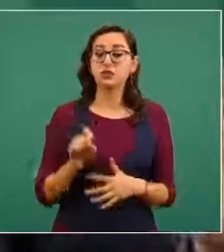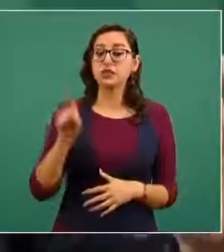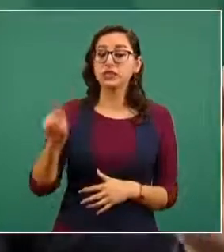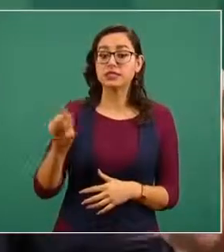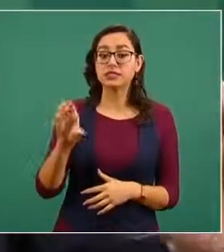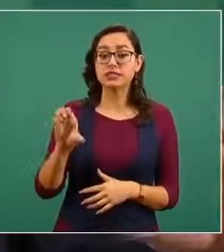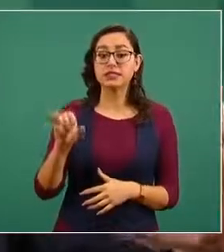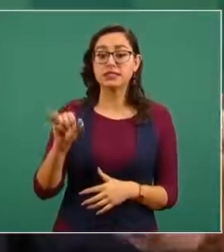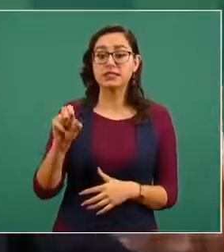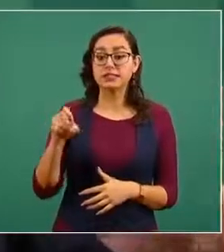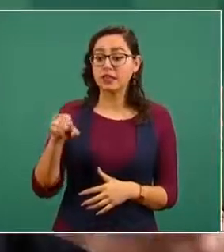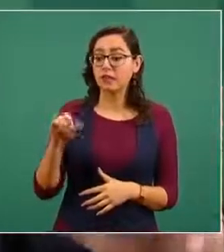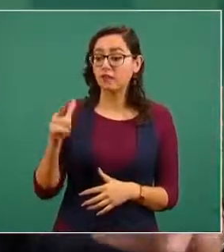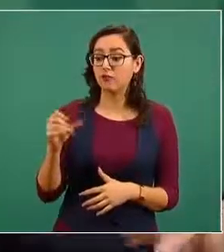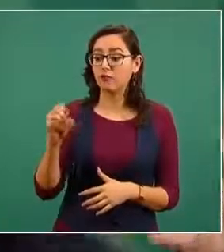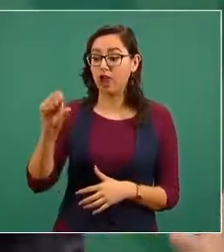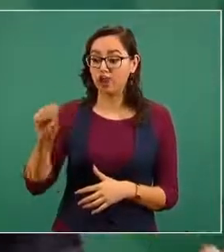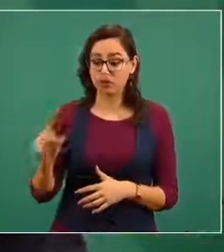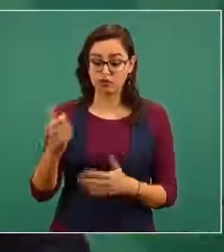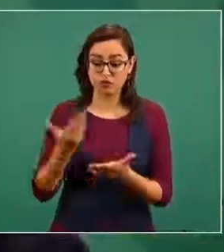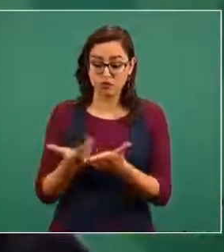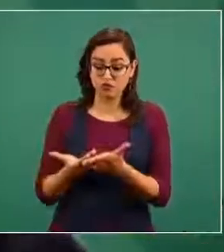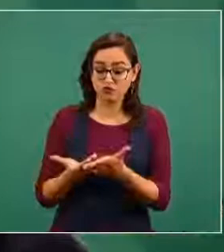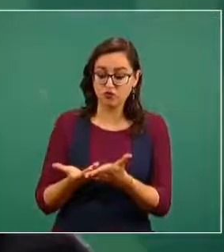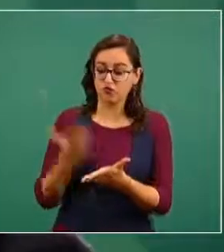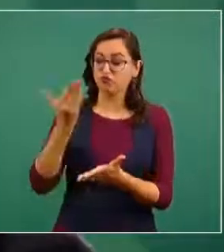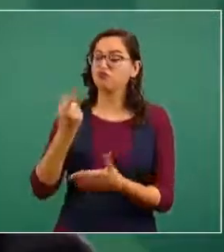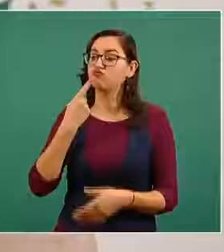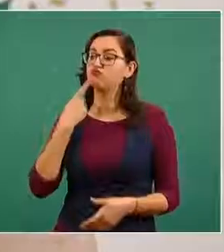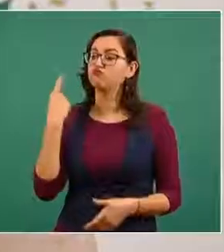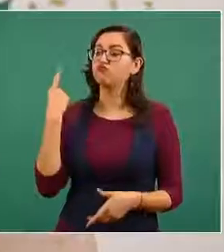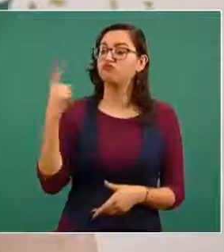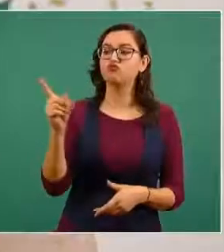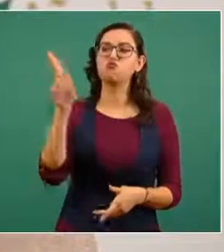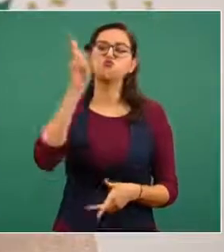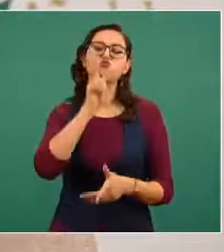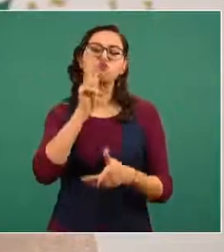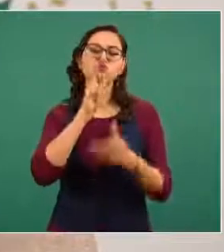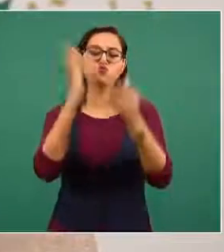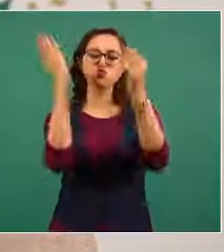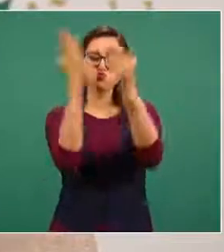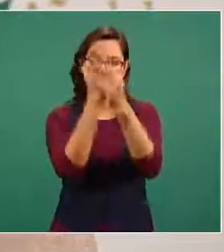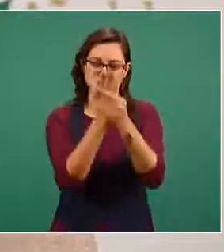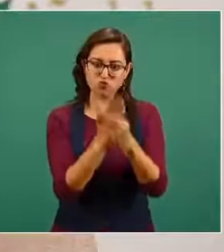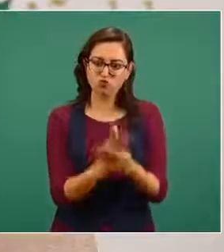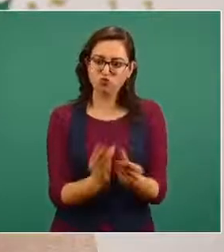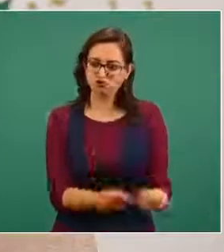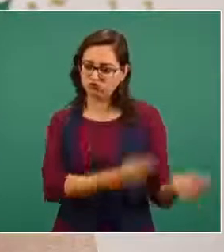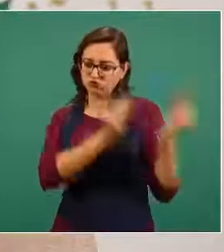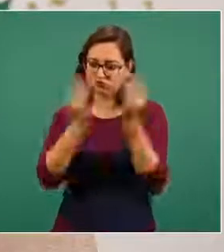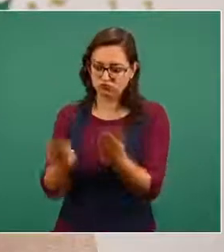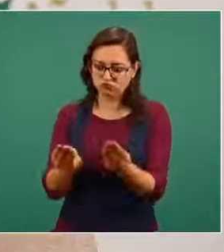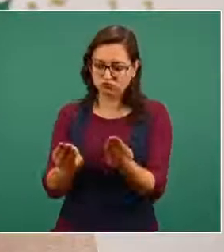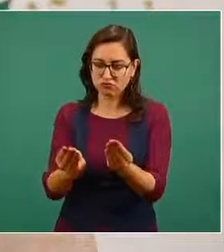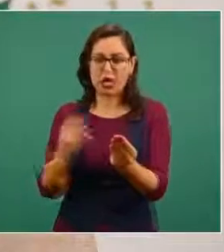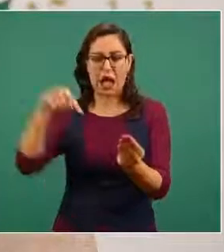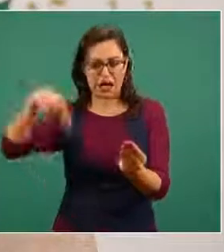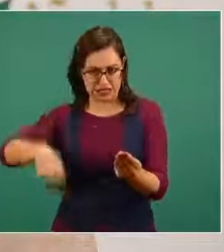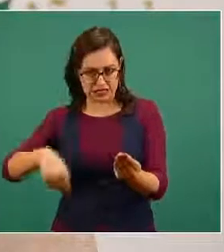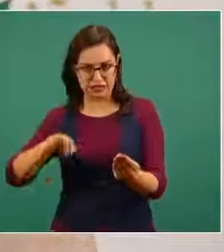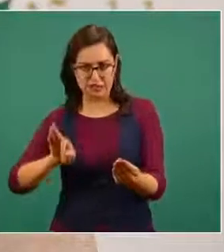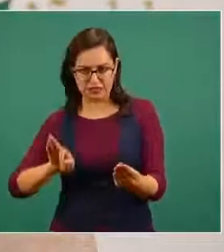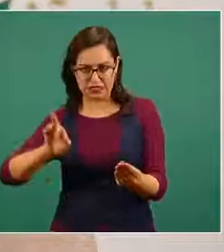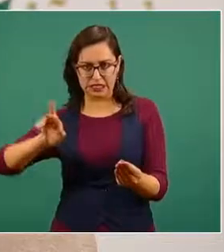testimonios eso era lo que soportaba esa imputación no muestra elementos concluyentes a la luz de lo que